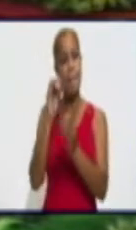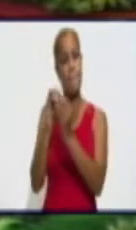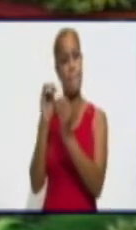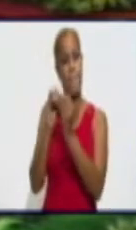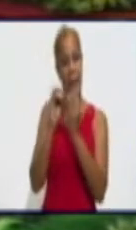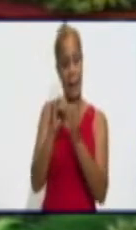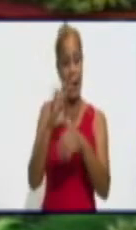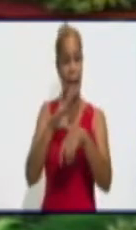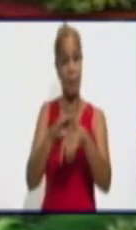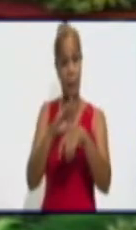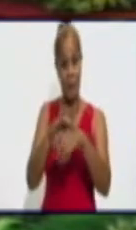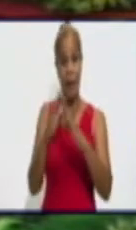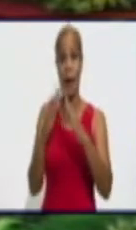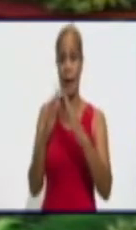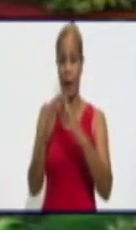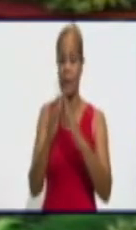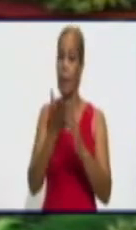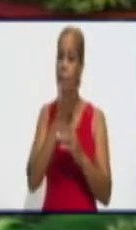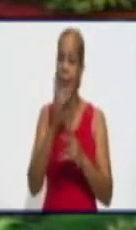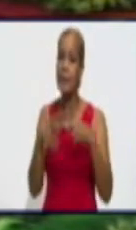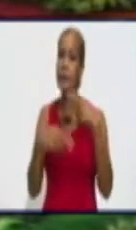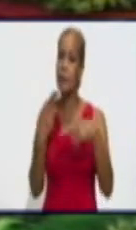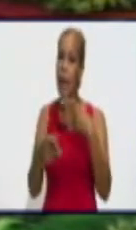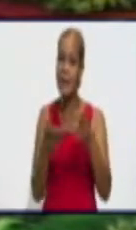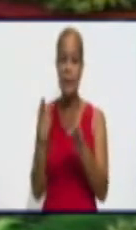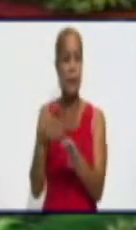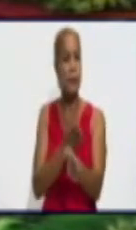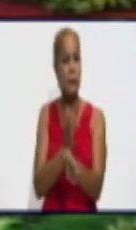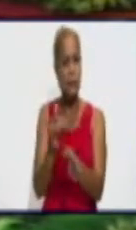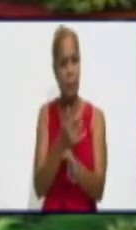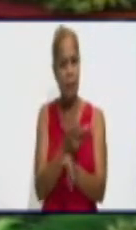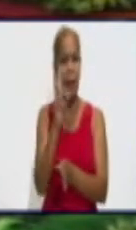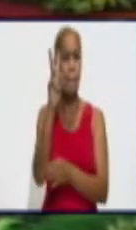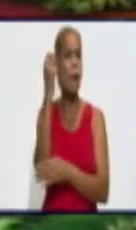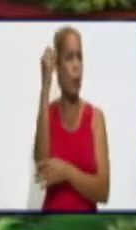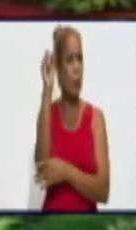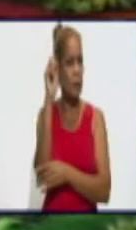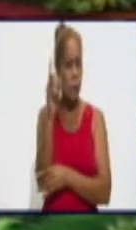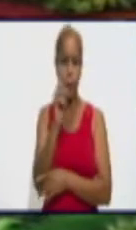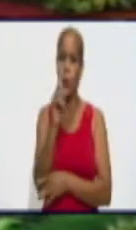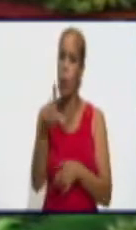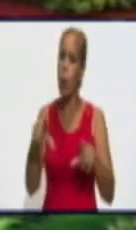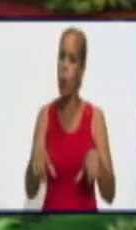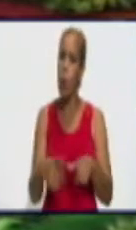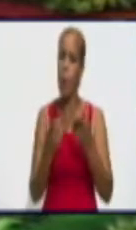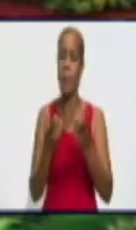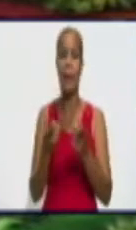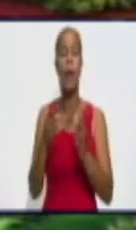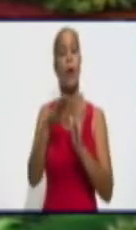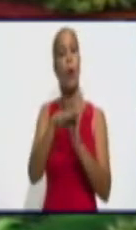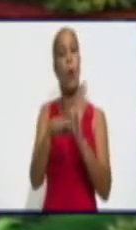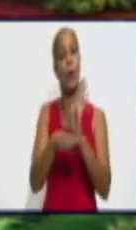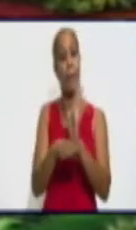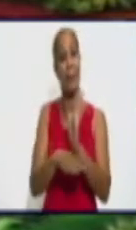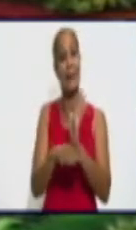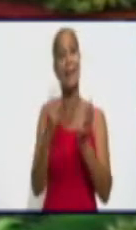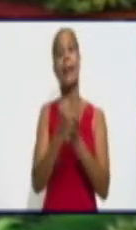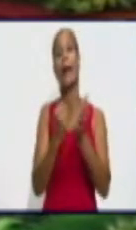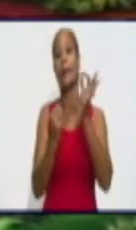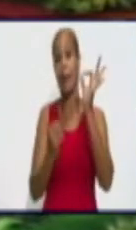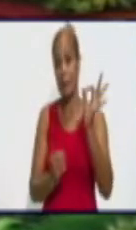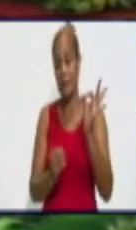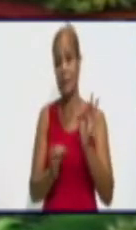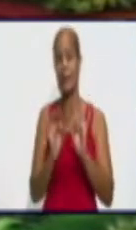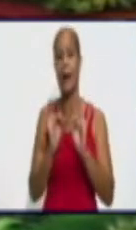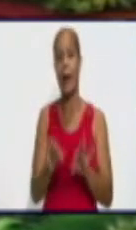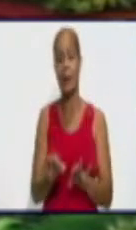la situación de violaciones, indisciplina, no cumplir con las normas que están establecidas por las autoridades de